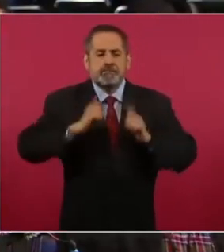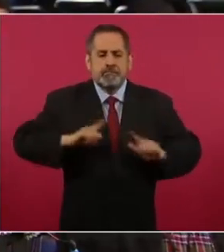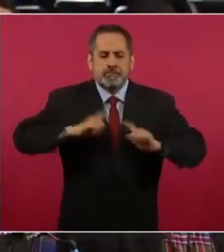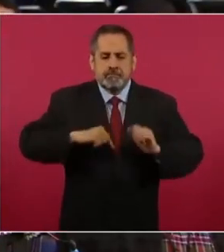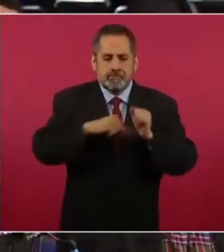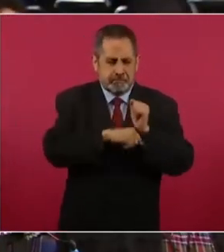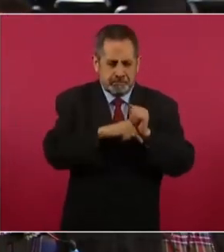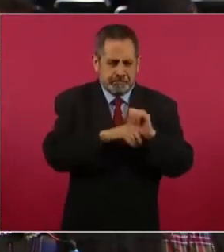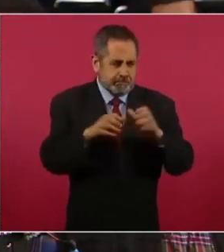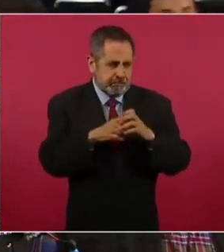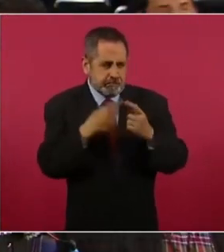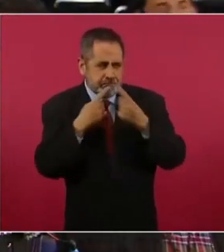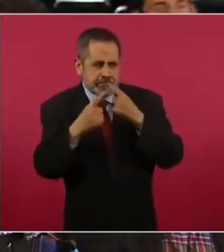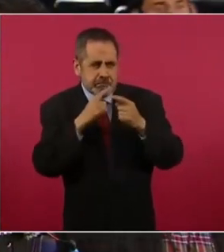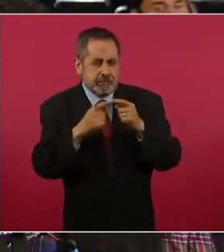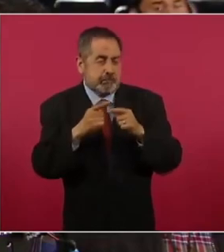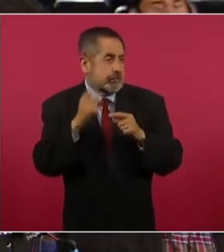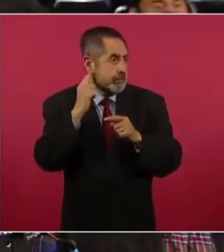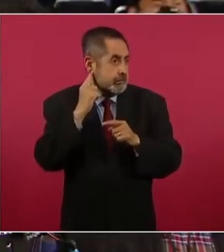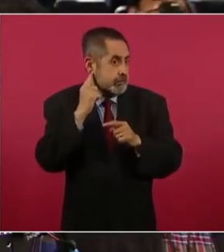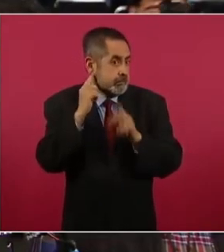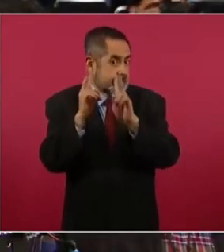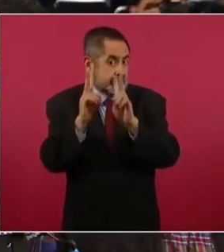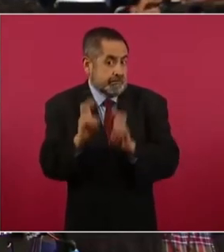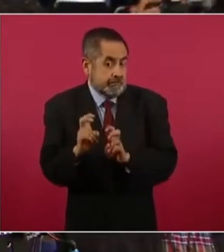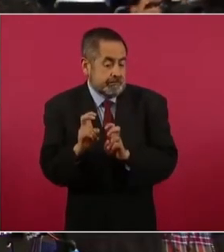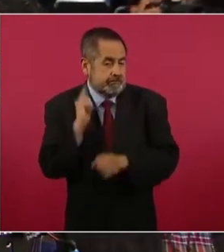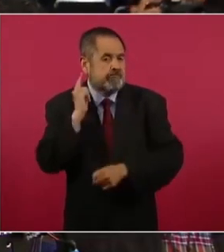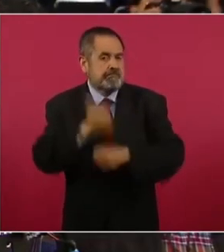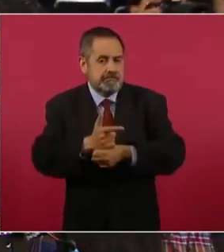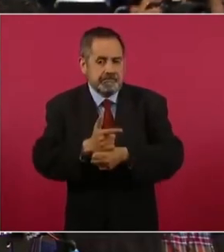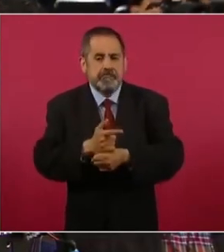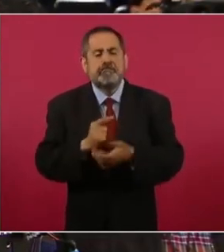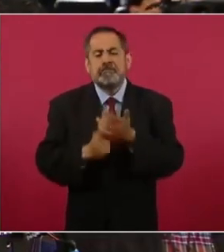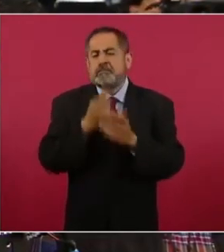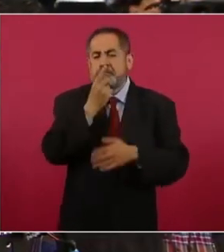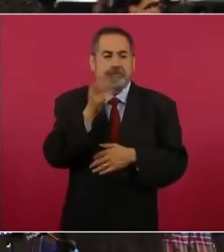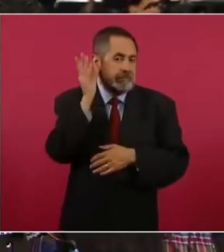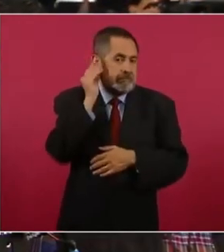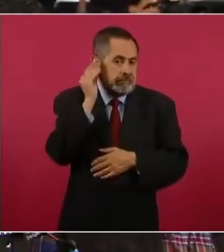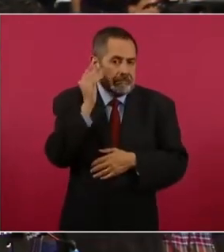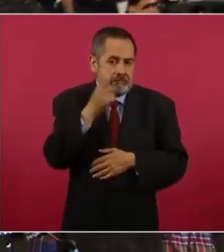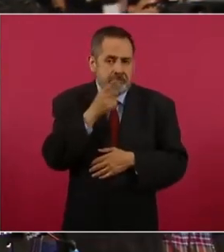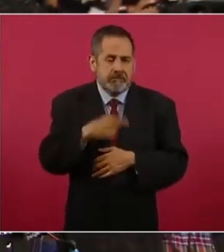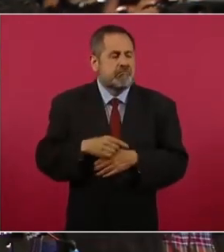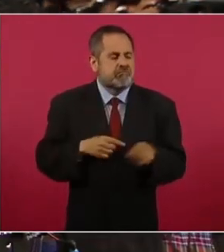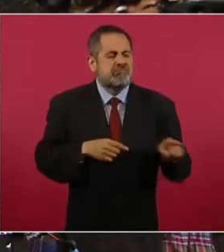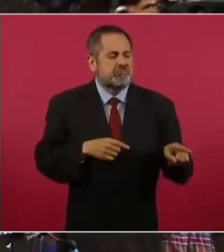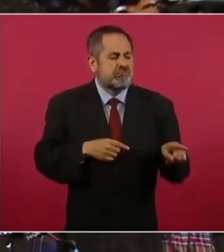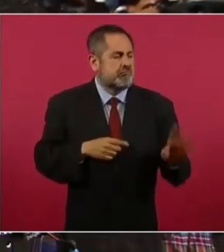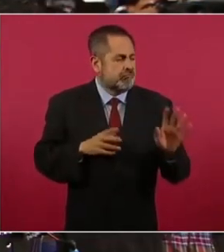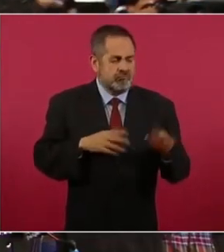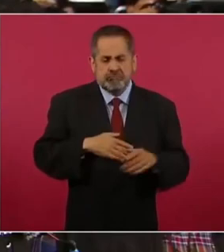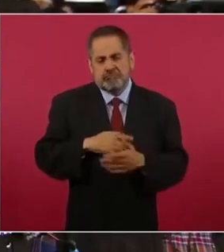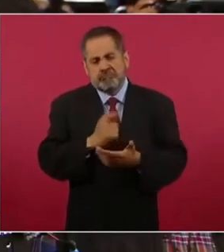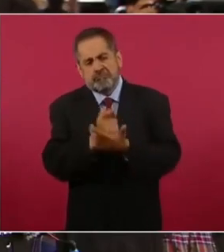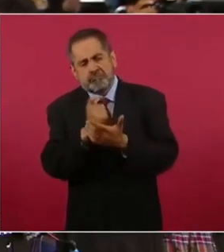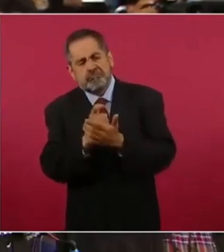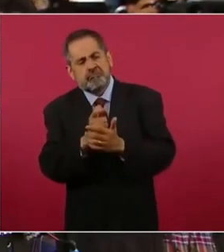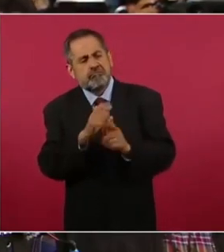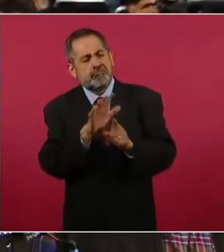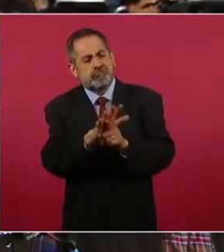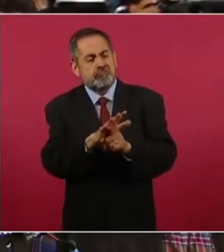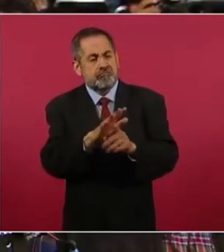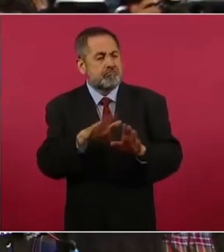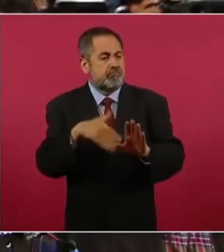estos audios, en uno de ellos, afirmó haber hostigado y amenazado, perseguido